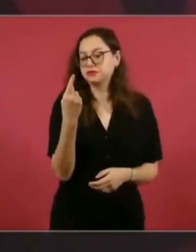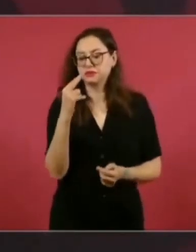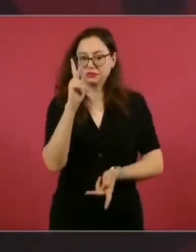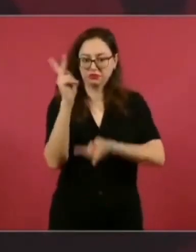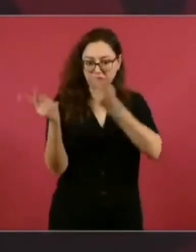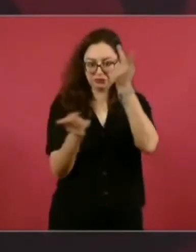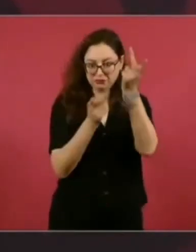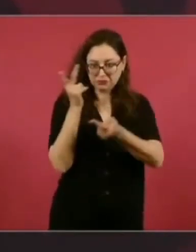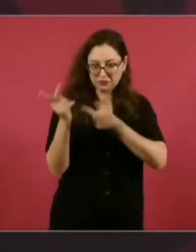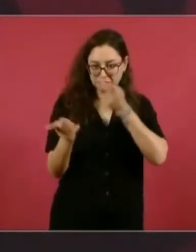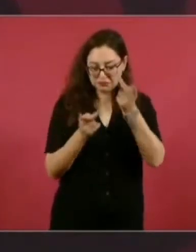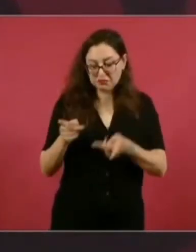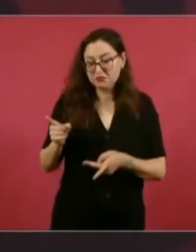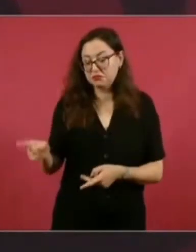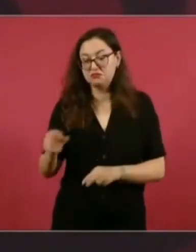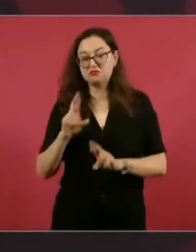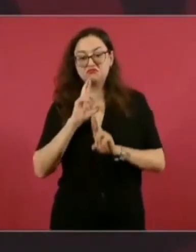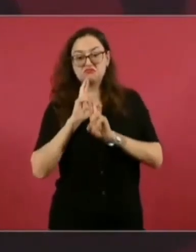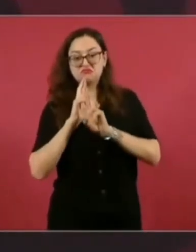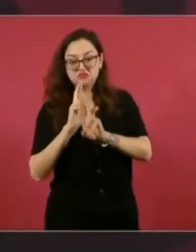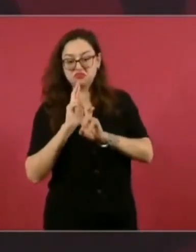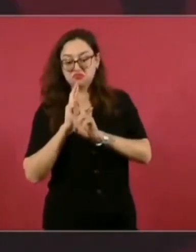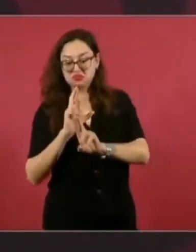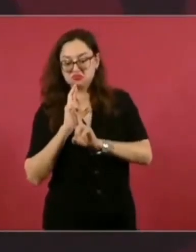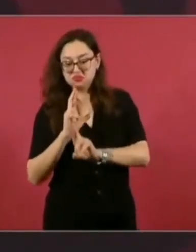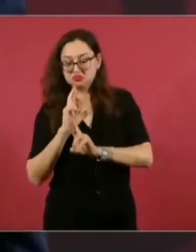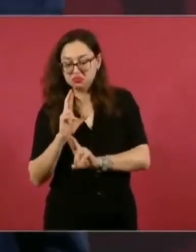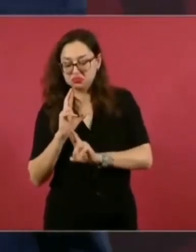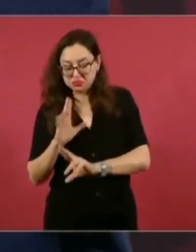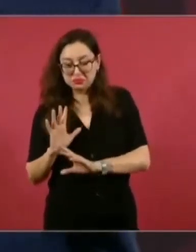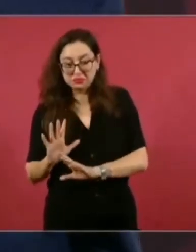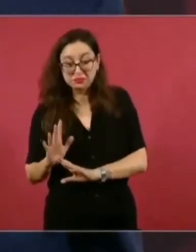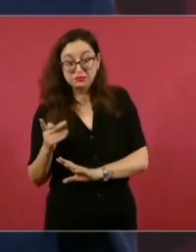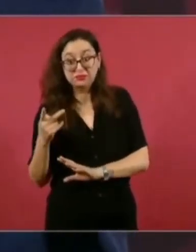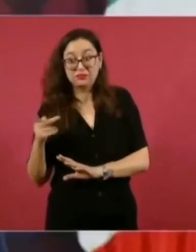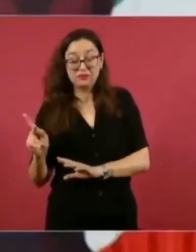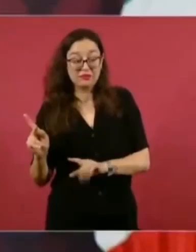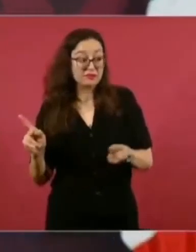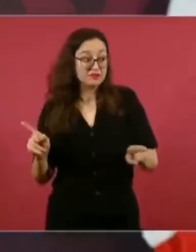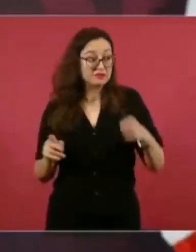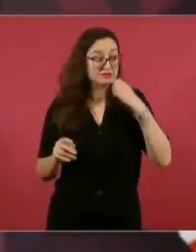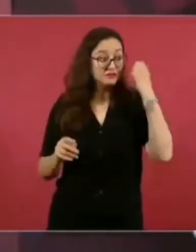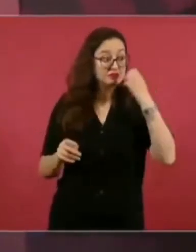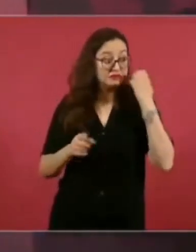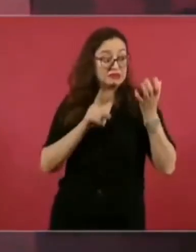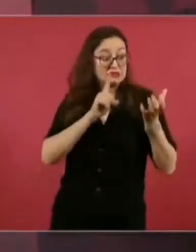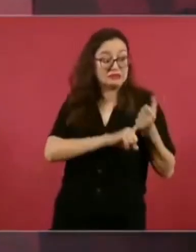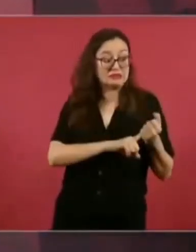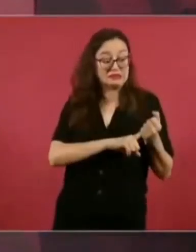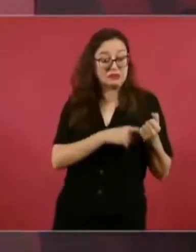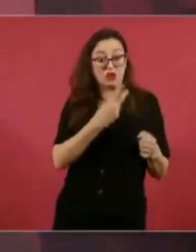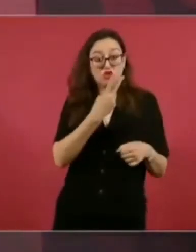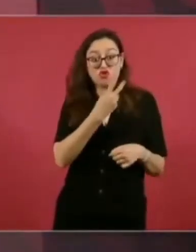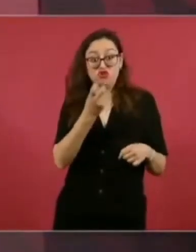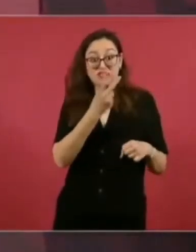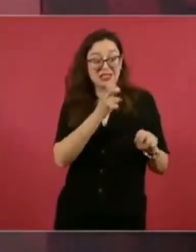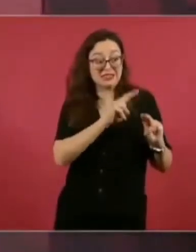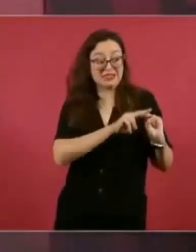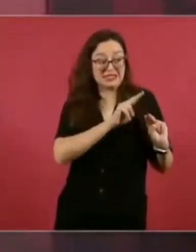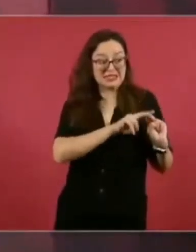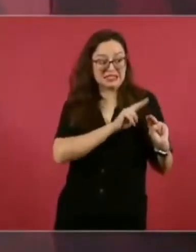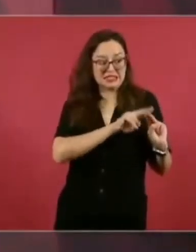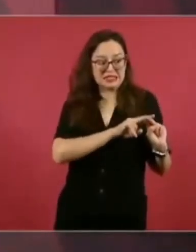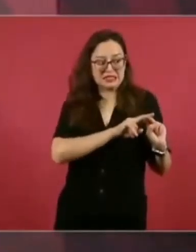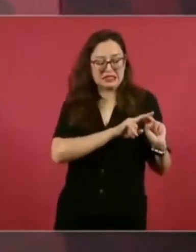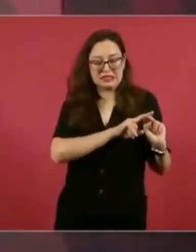sí, pero tenían cupo para 200 y decidían que iban a